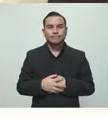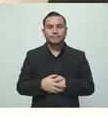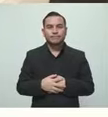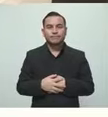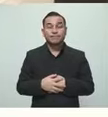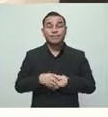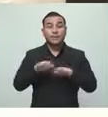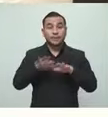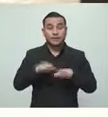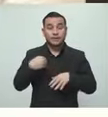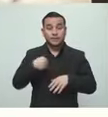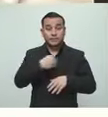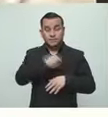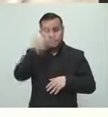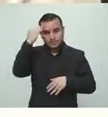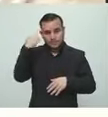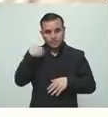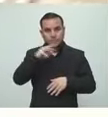Gracias, doctora.